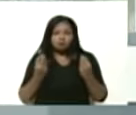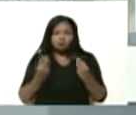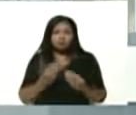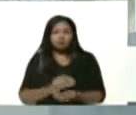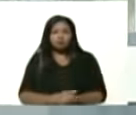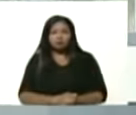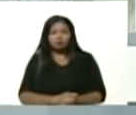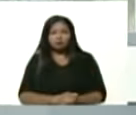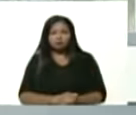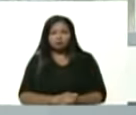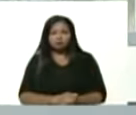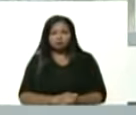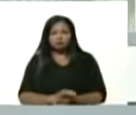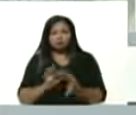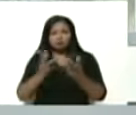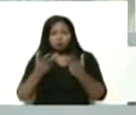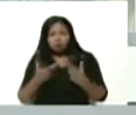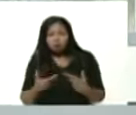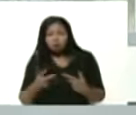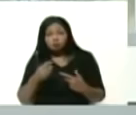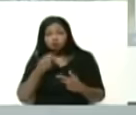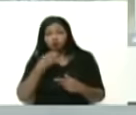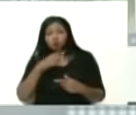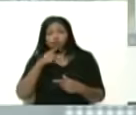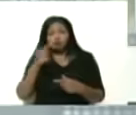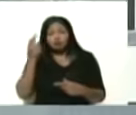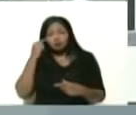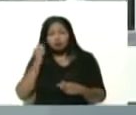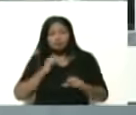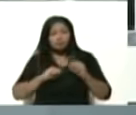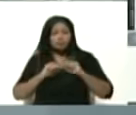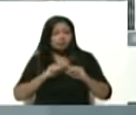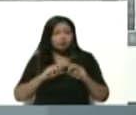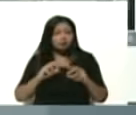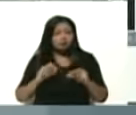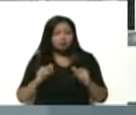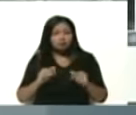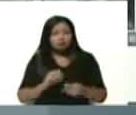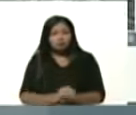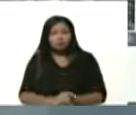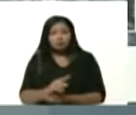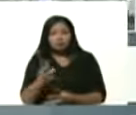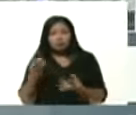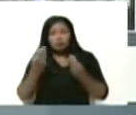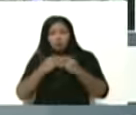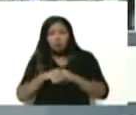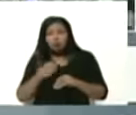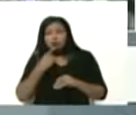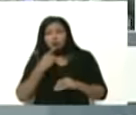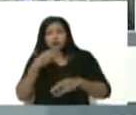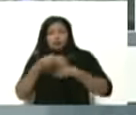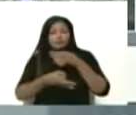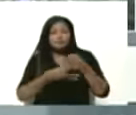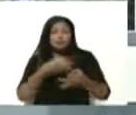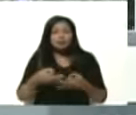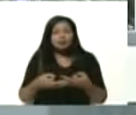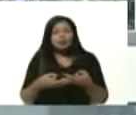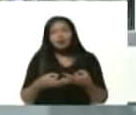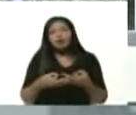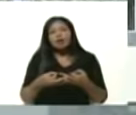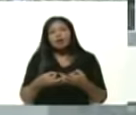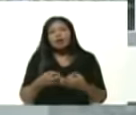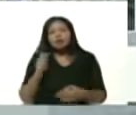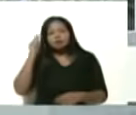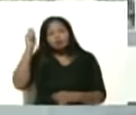de la industria bueno que está tú sabes moviéndose estoy de acuerdo con lo que dice el diputado Orlando Camacho de Fede